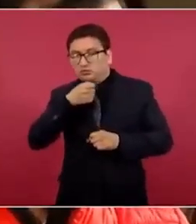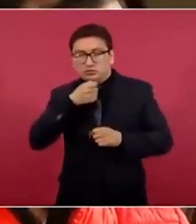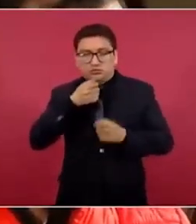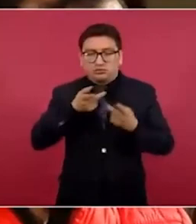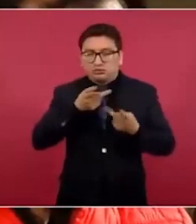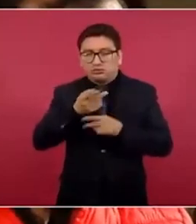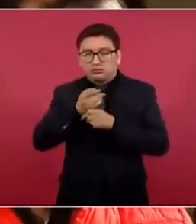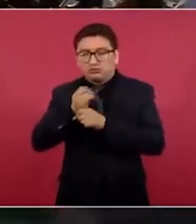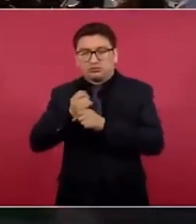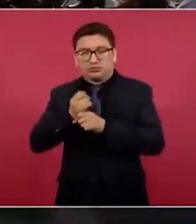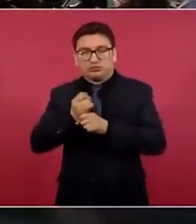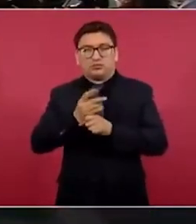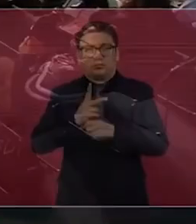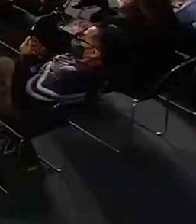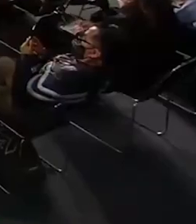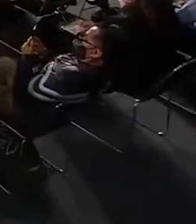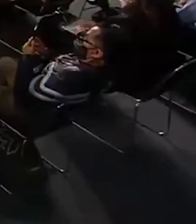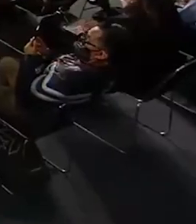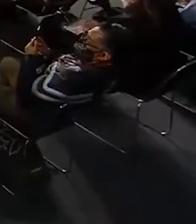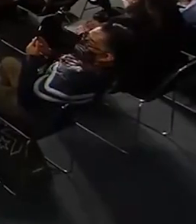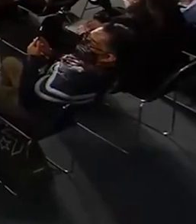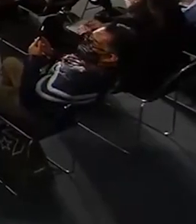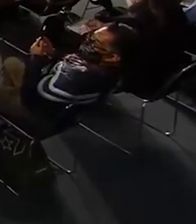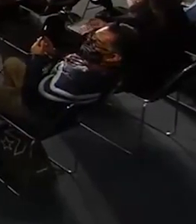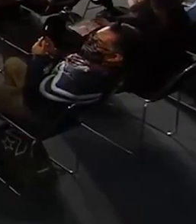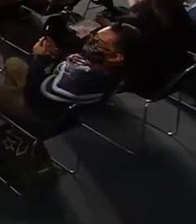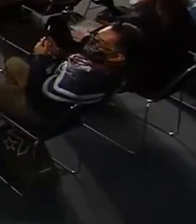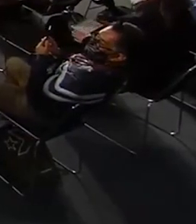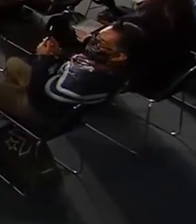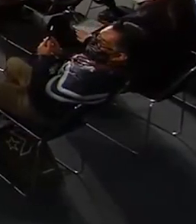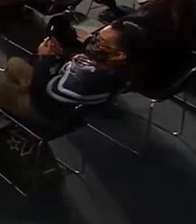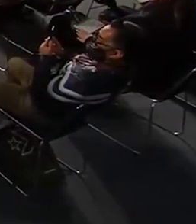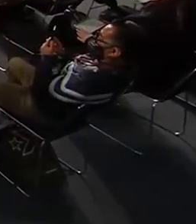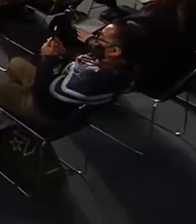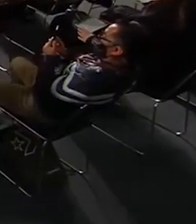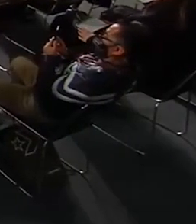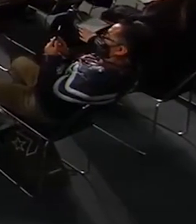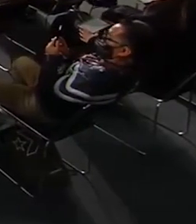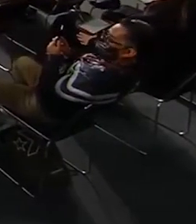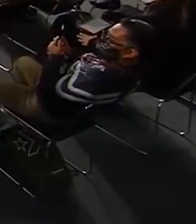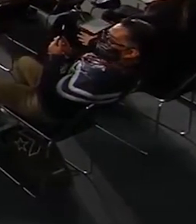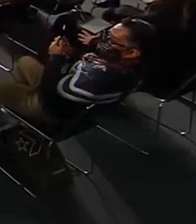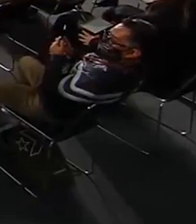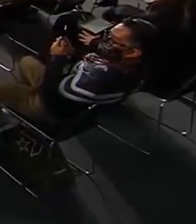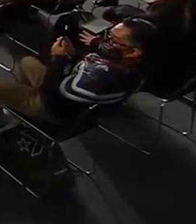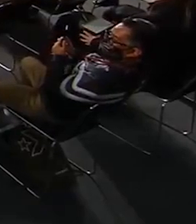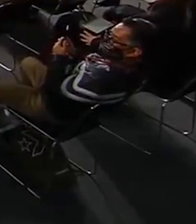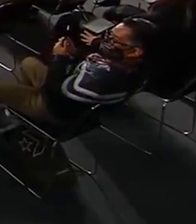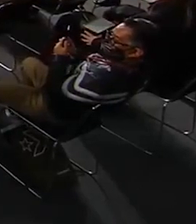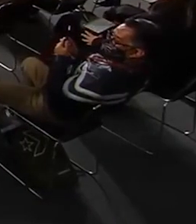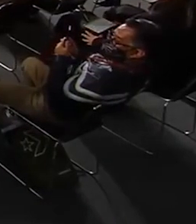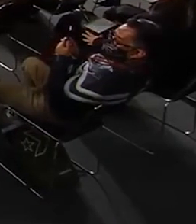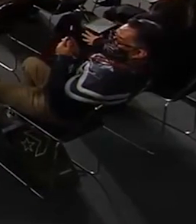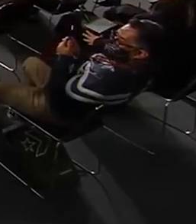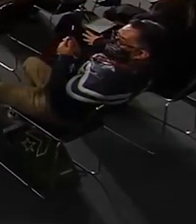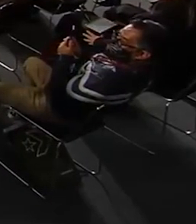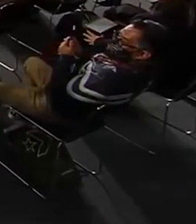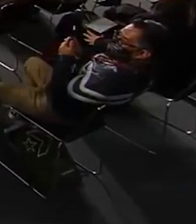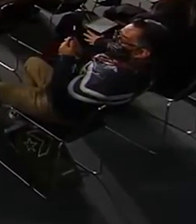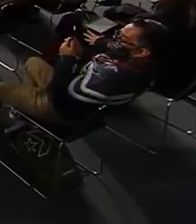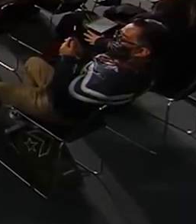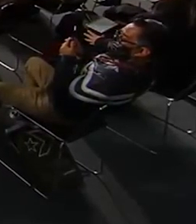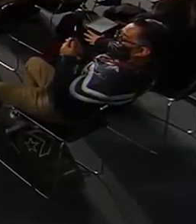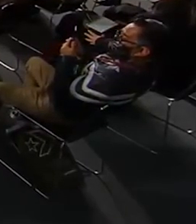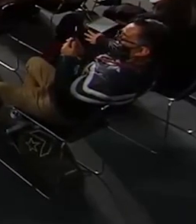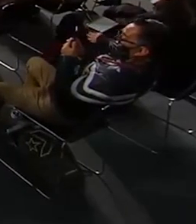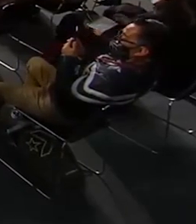entre los pasillos de las cámaras de senadores y de diputados hay 380 cabilderos o